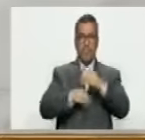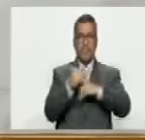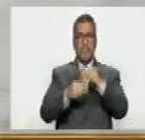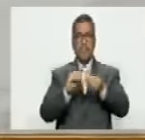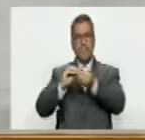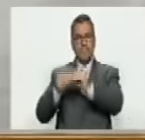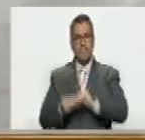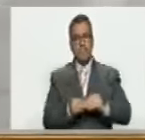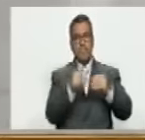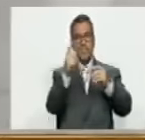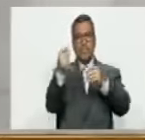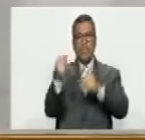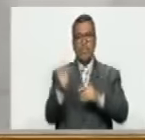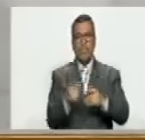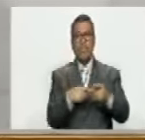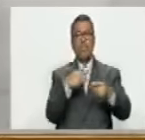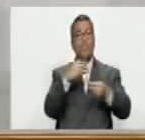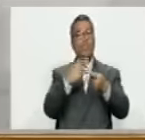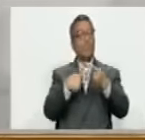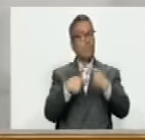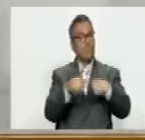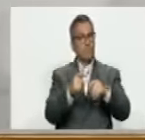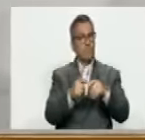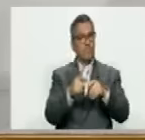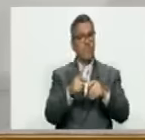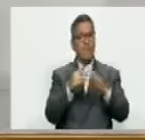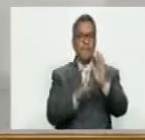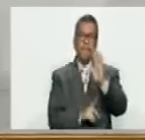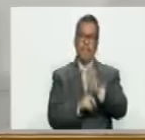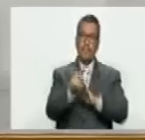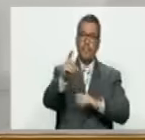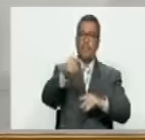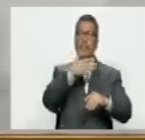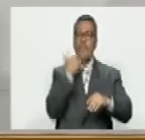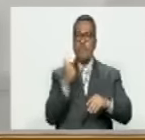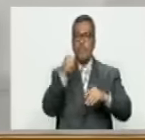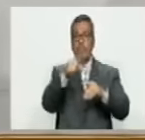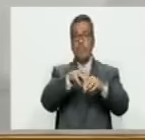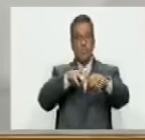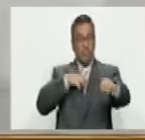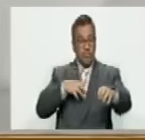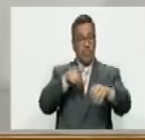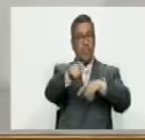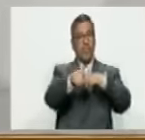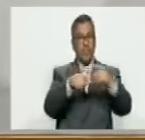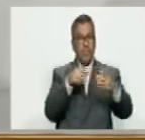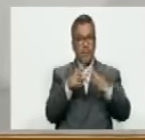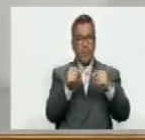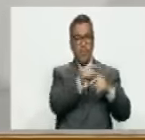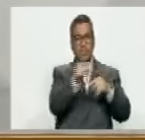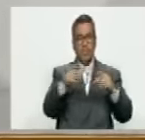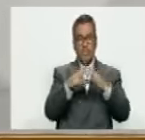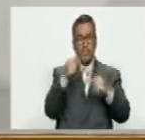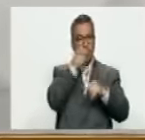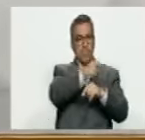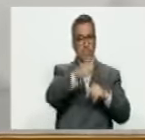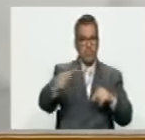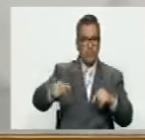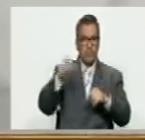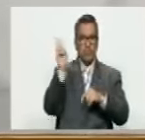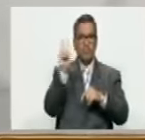recuperación económica, que se traduzca entonces en mayor calidad de vida, en mejores condiciones de vida de todo el pueblo